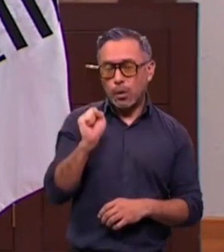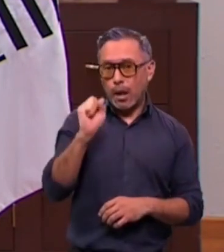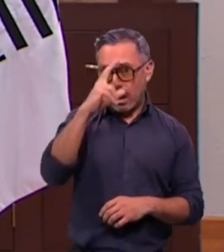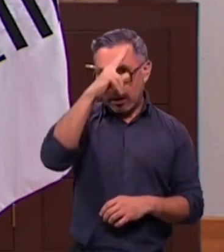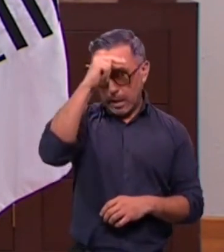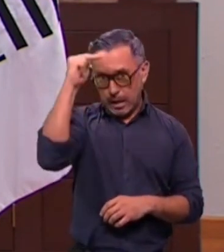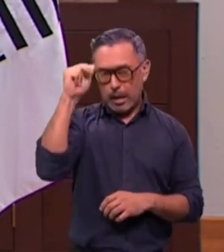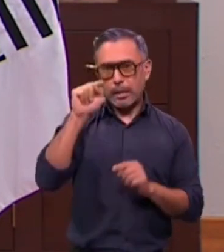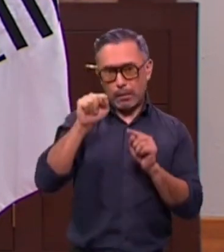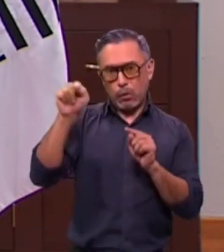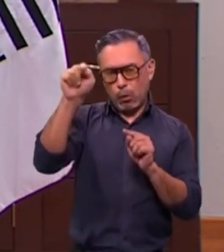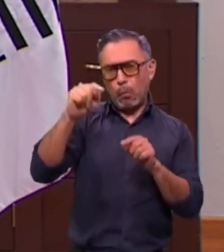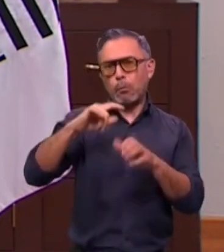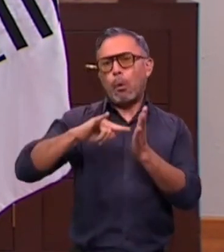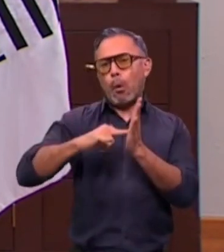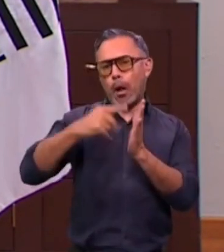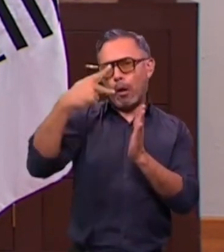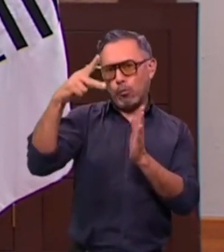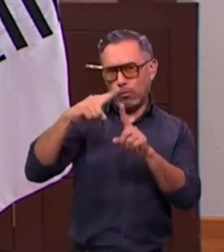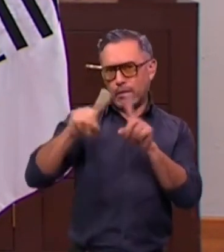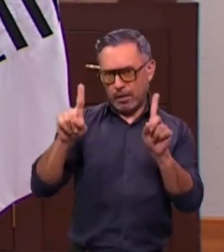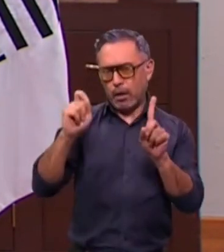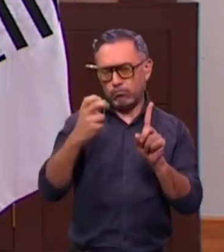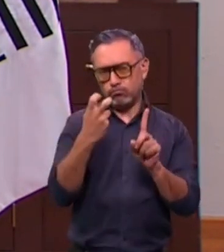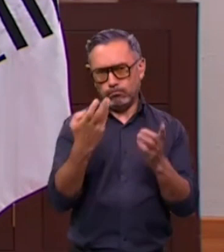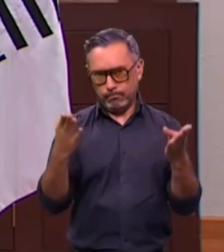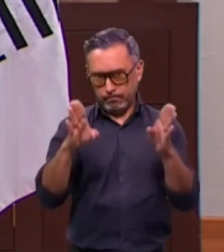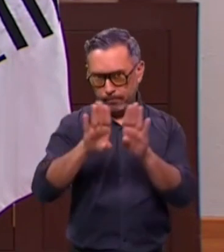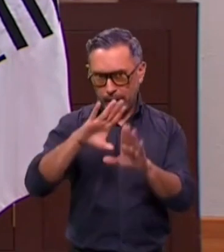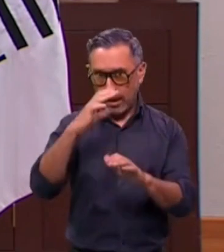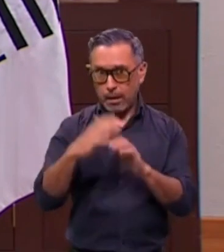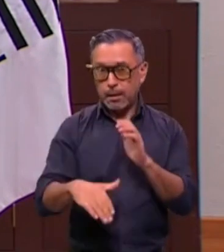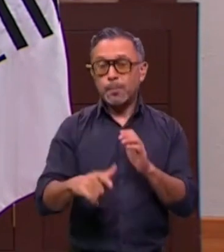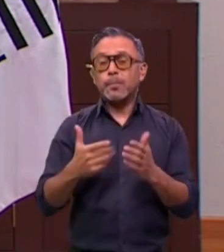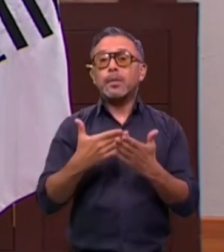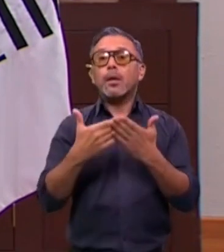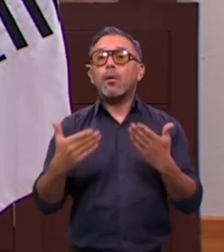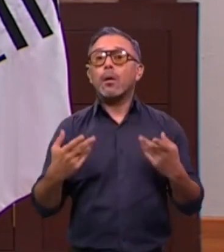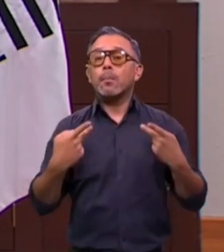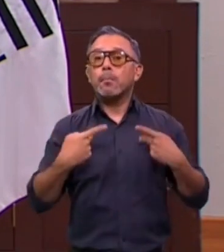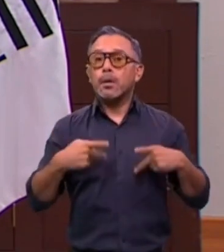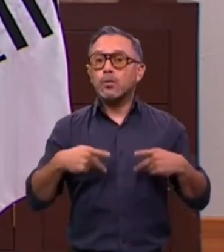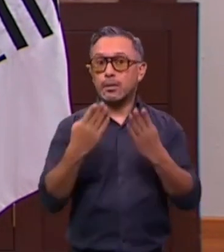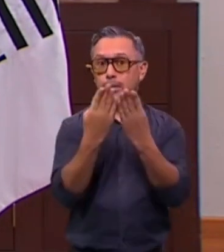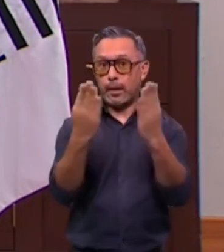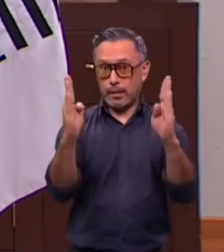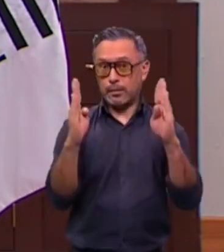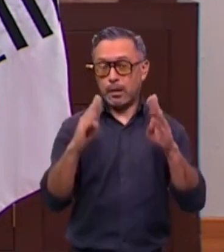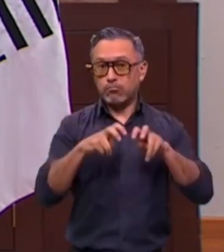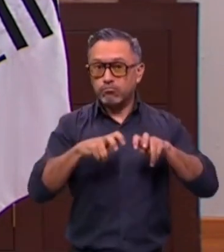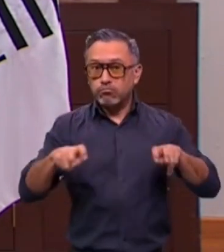debido a sus usos horarios. En este momento, la ciudadanía que participó como funcionarias y funcionarios de casilla